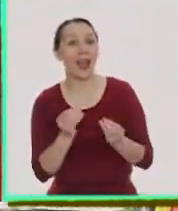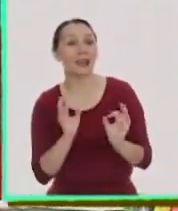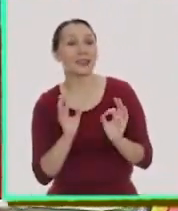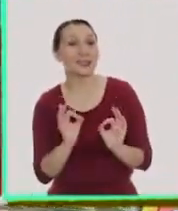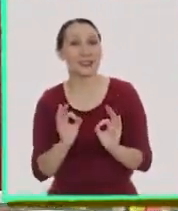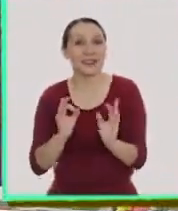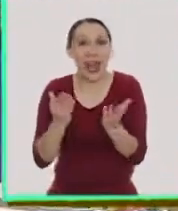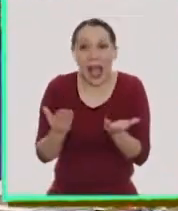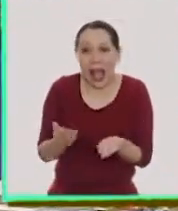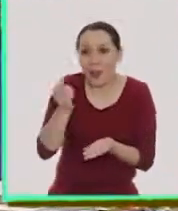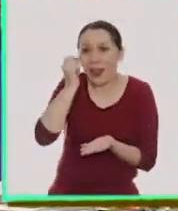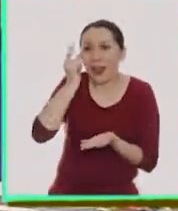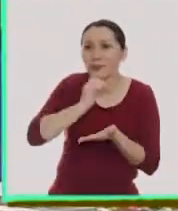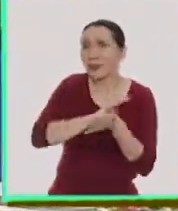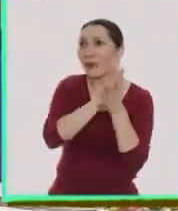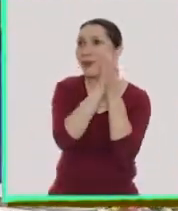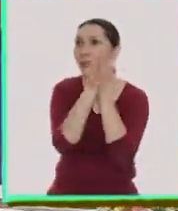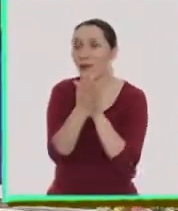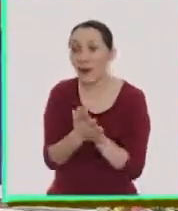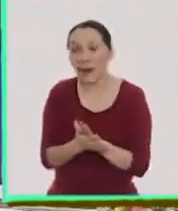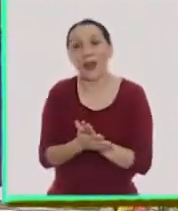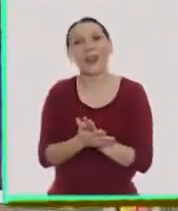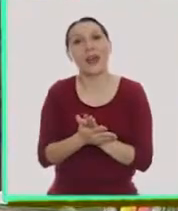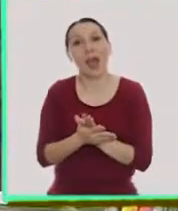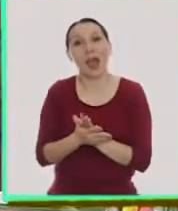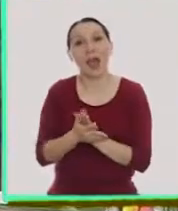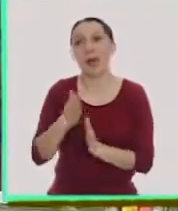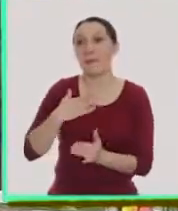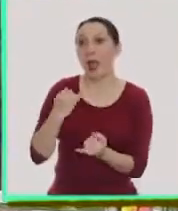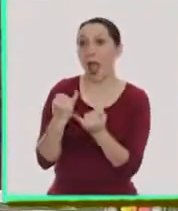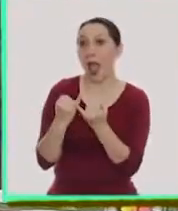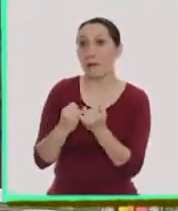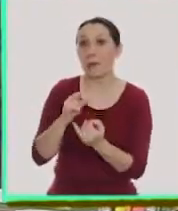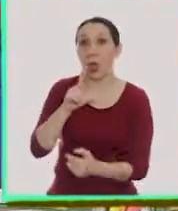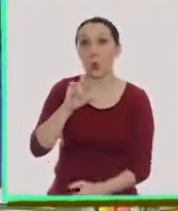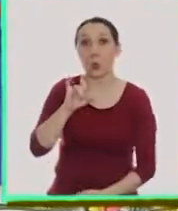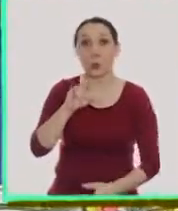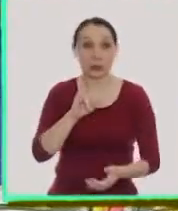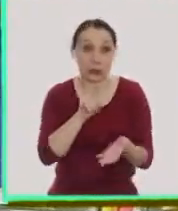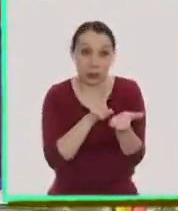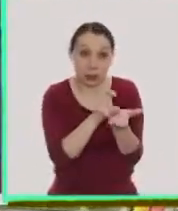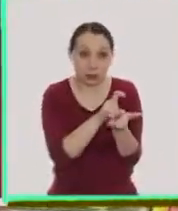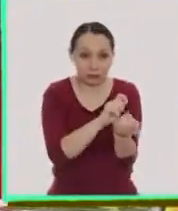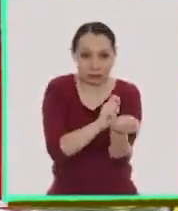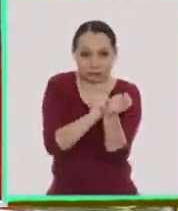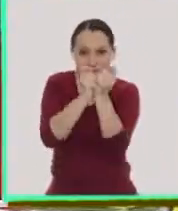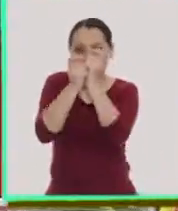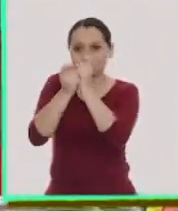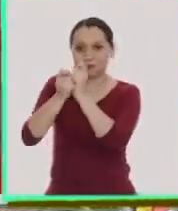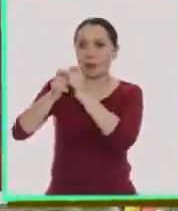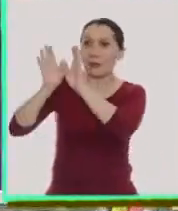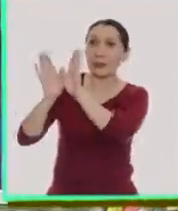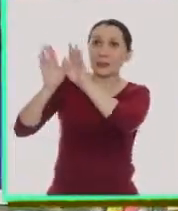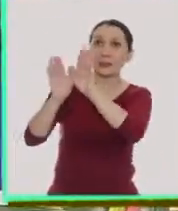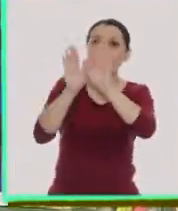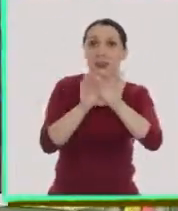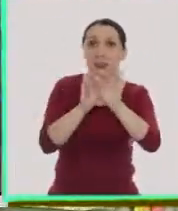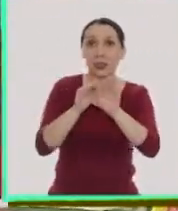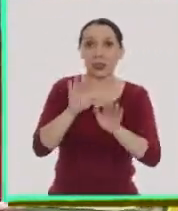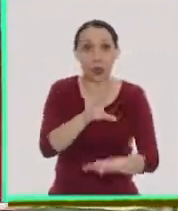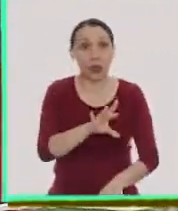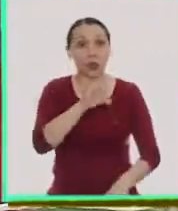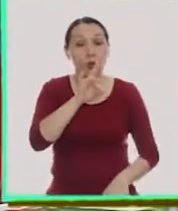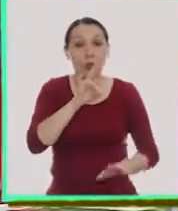Genial, ahora entiendo todo. Mi amiga Lucy se convirtió en mariposa. Y la